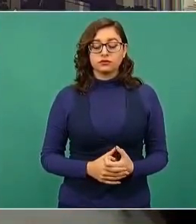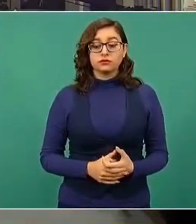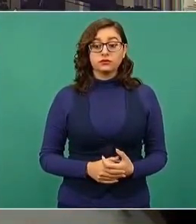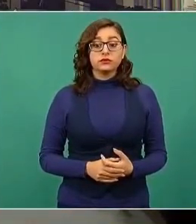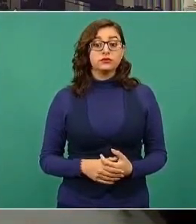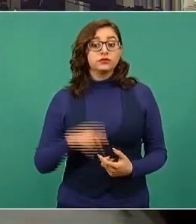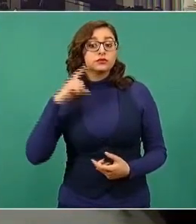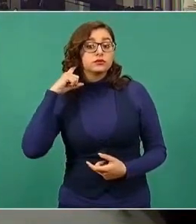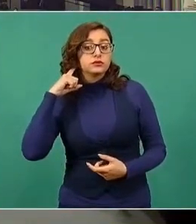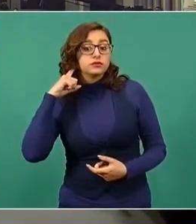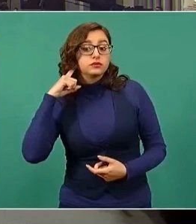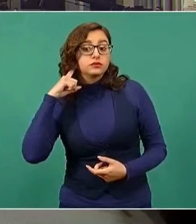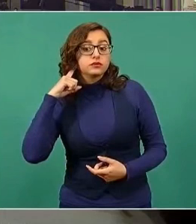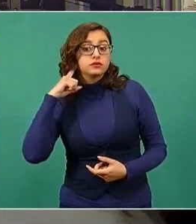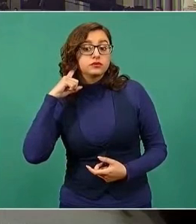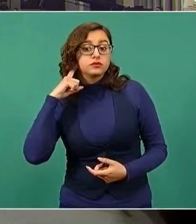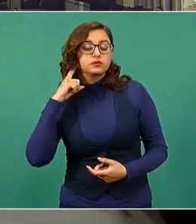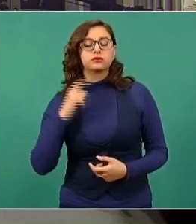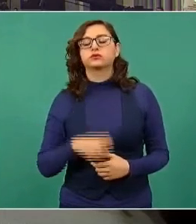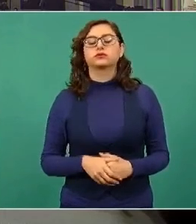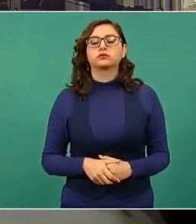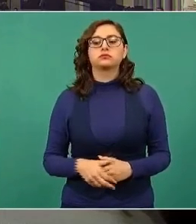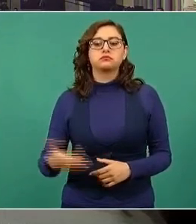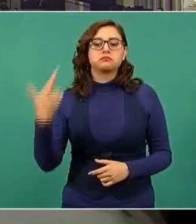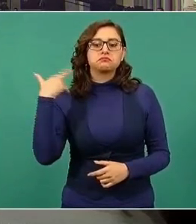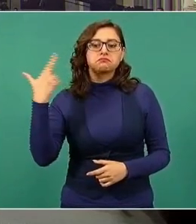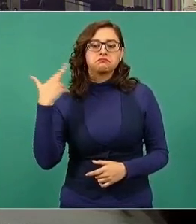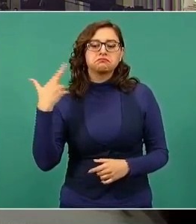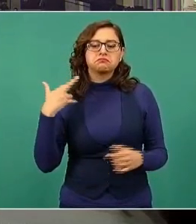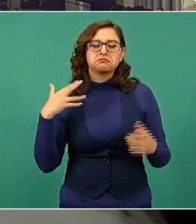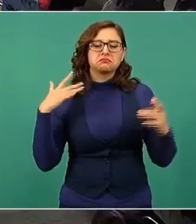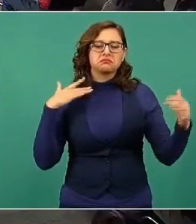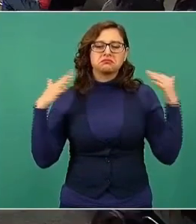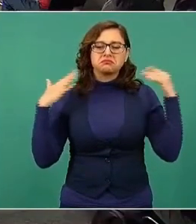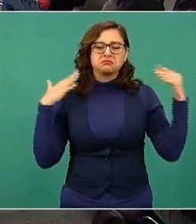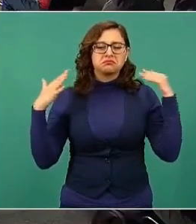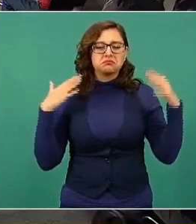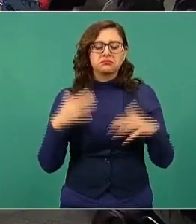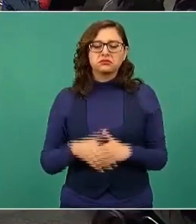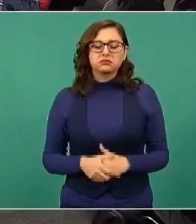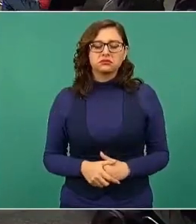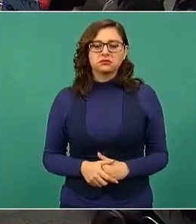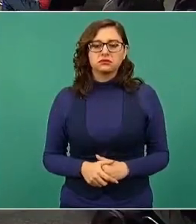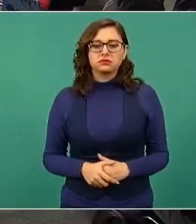¿Se resuelve el desvío de Tomás Tron, la PGR, el vio de recursos?